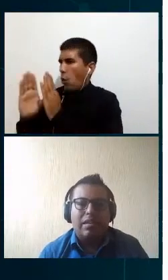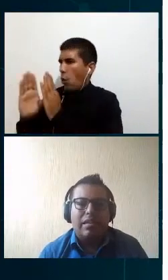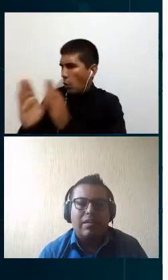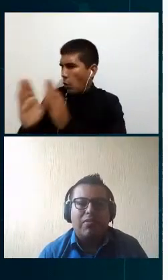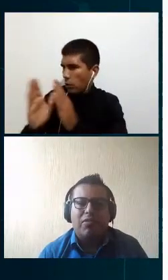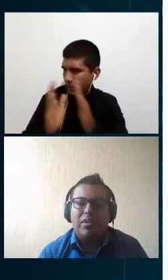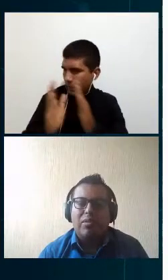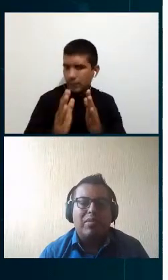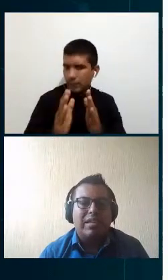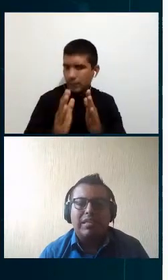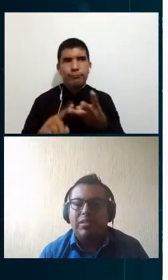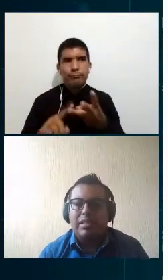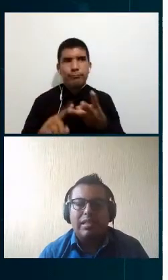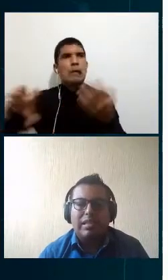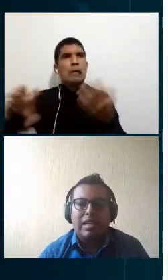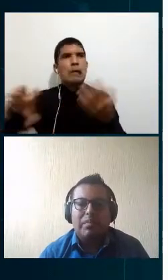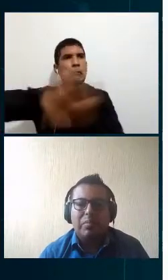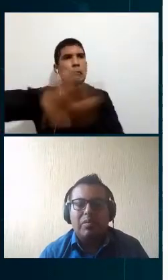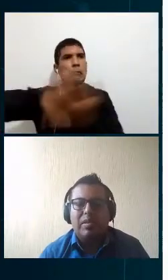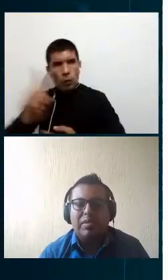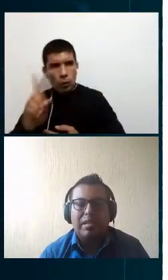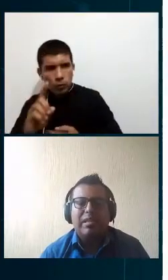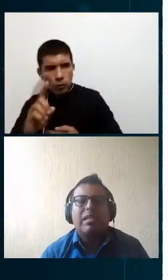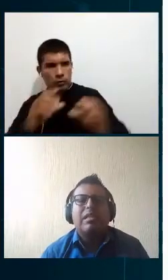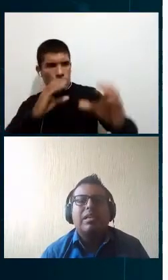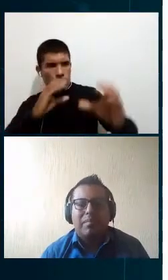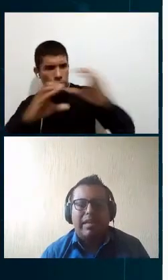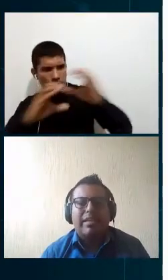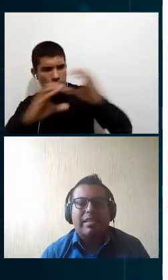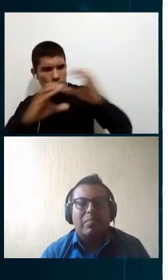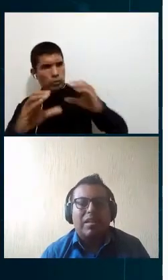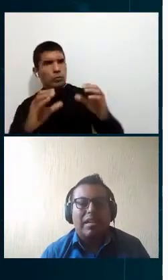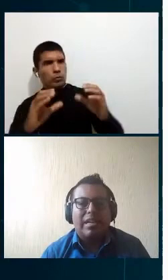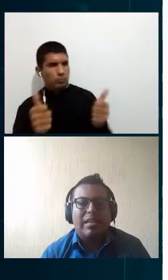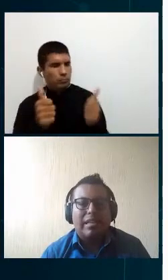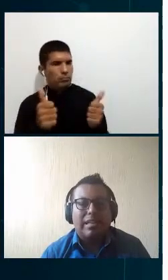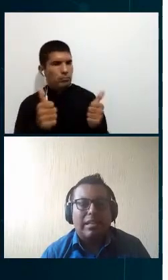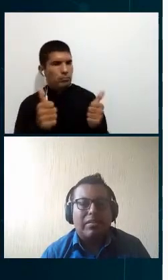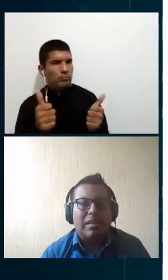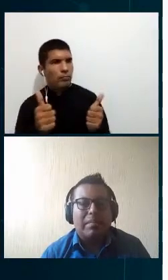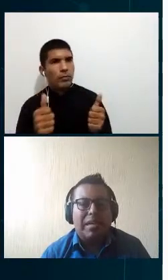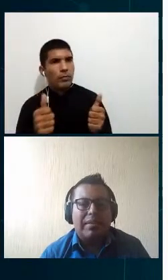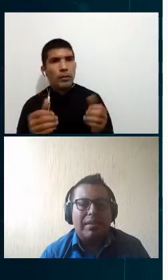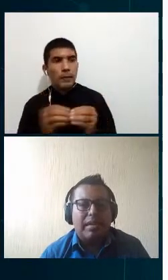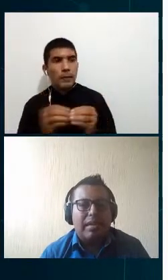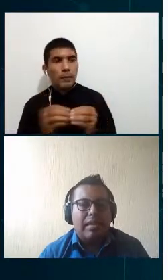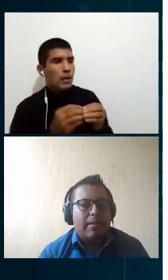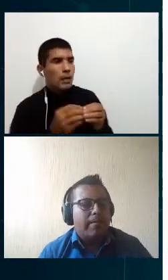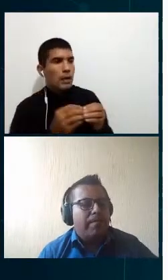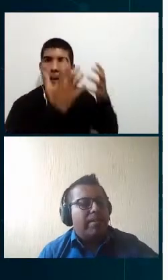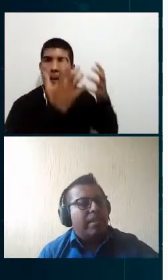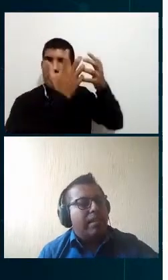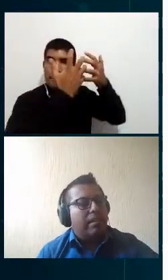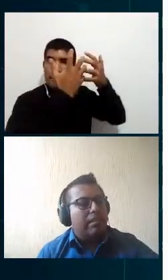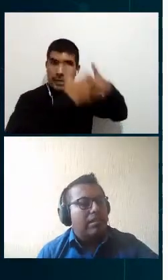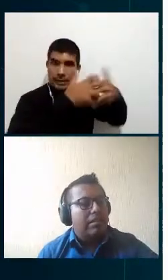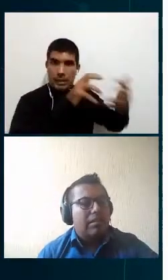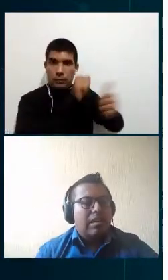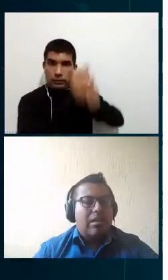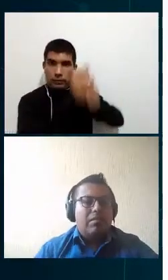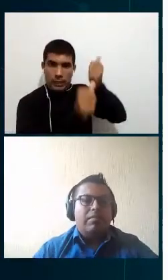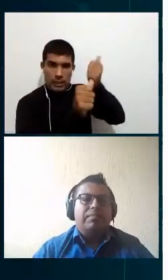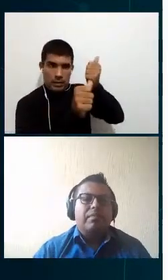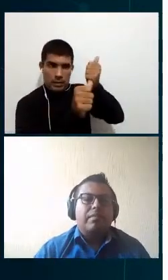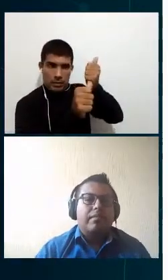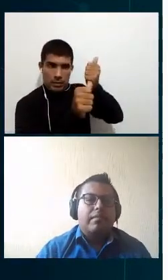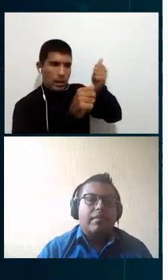el flujo de comunicaciones entre ambos proveedores para que se puedan ir entendiendo también de